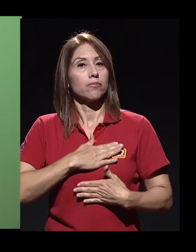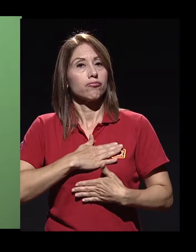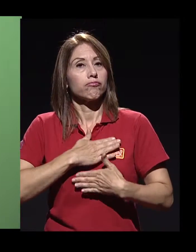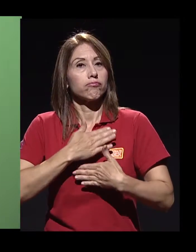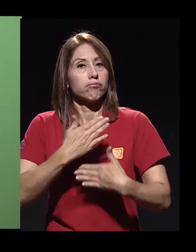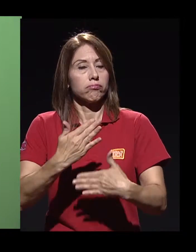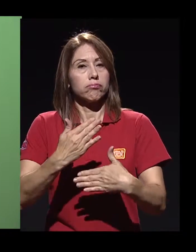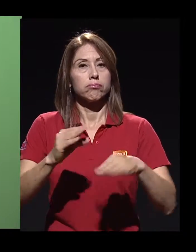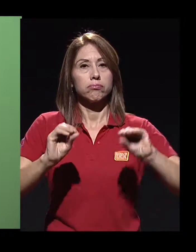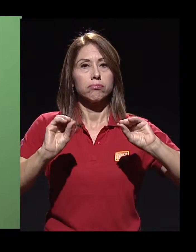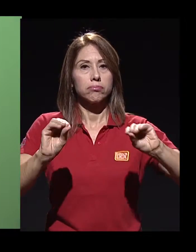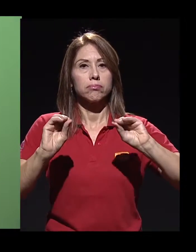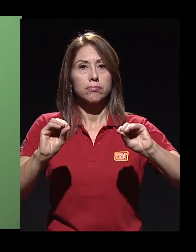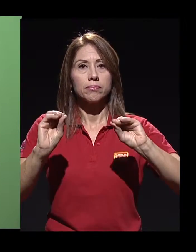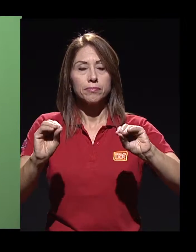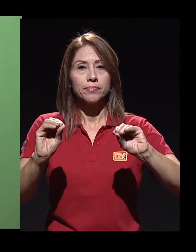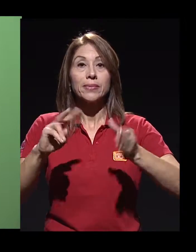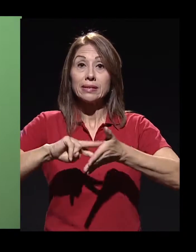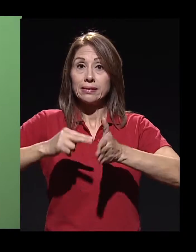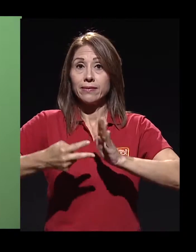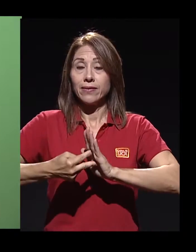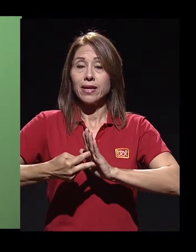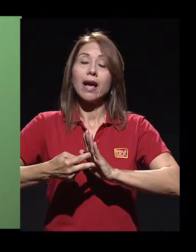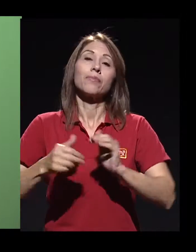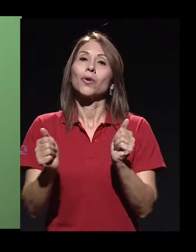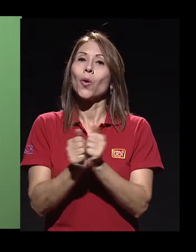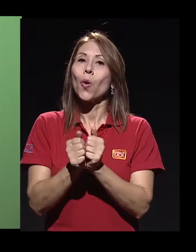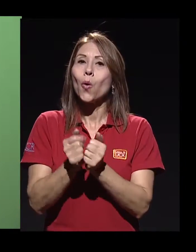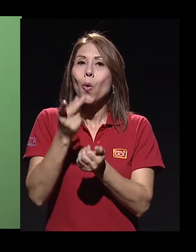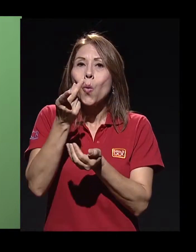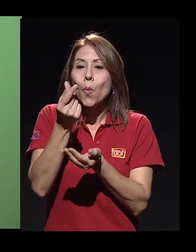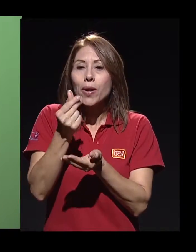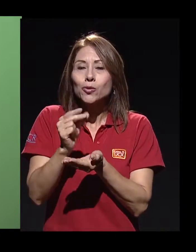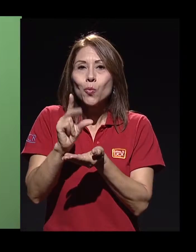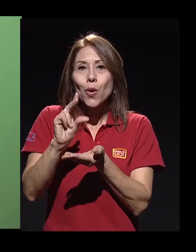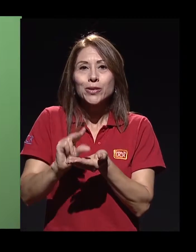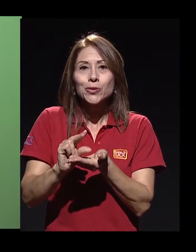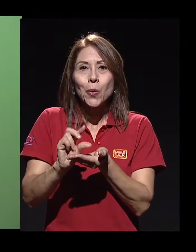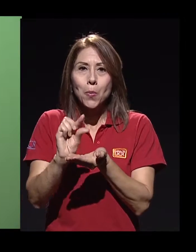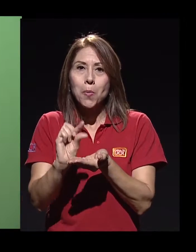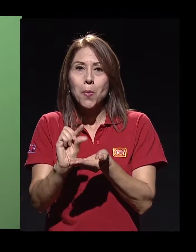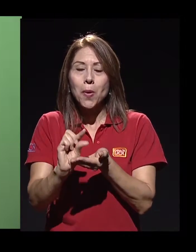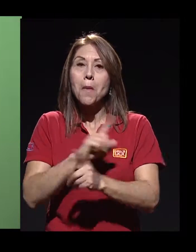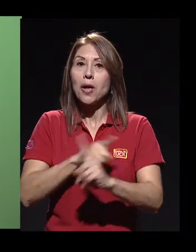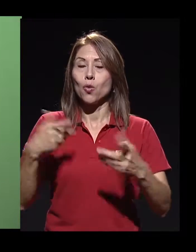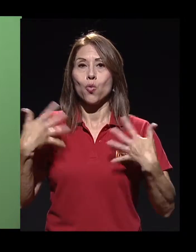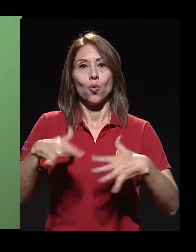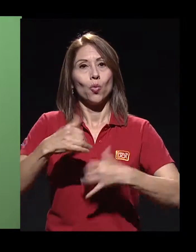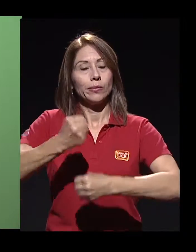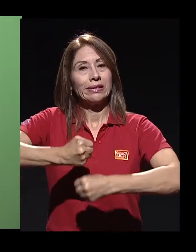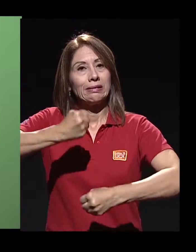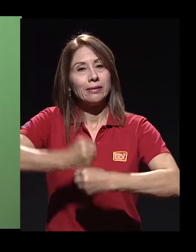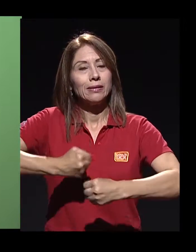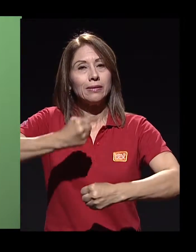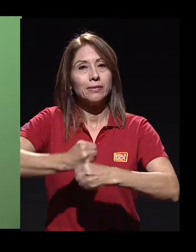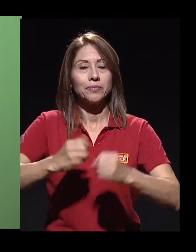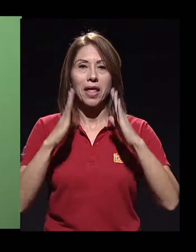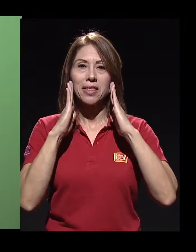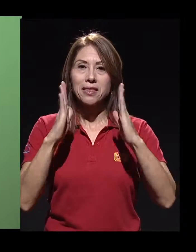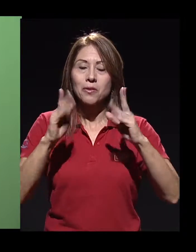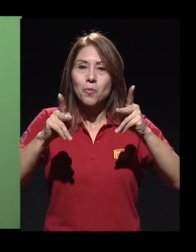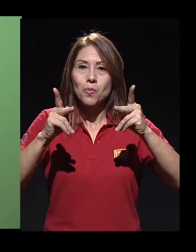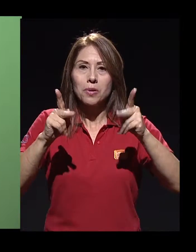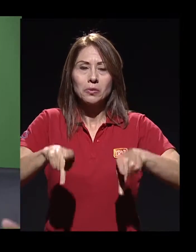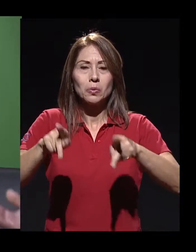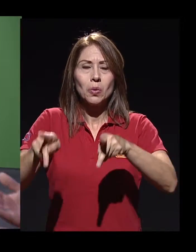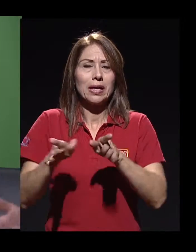ofrecen su conocimiento, ¿verdad? Entonces, estamos hablando de que con un presupuesto muy pequeño estamos haciendo una gran labor, atendiendo a mucha población